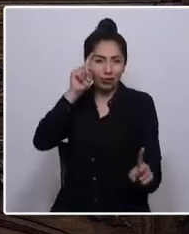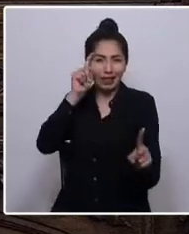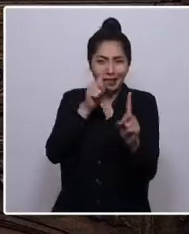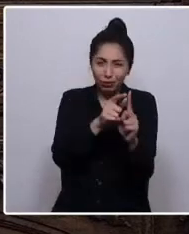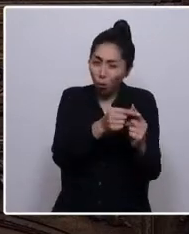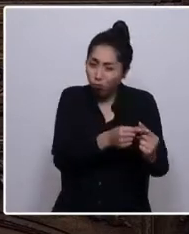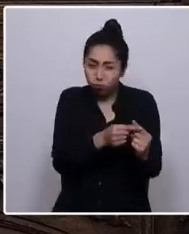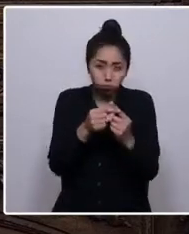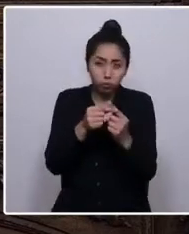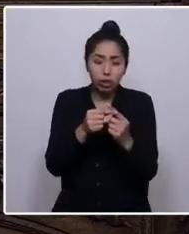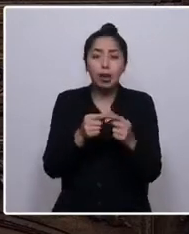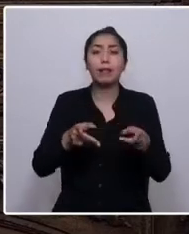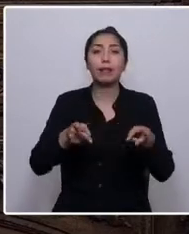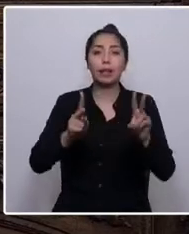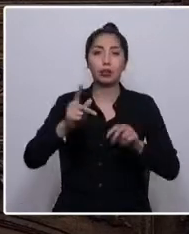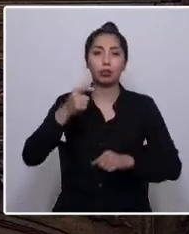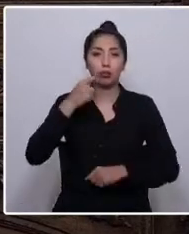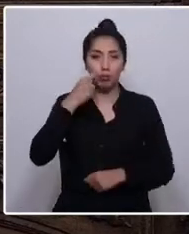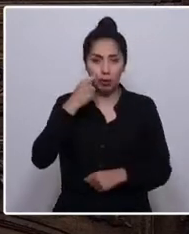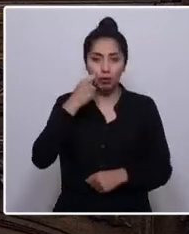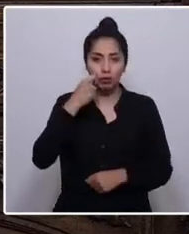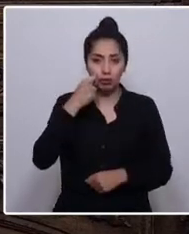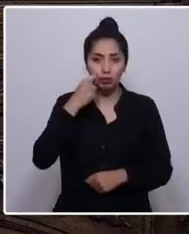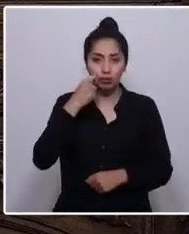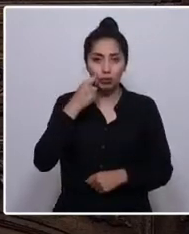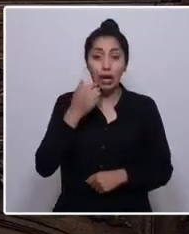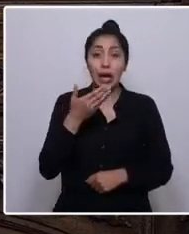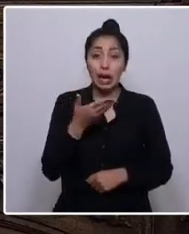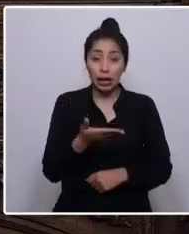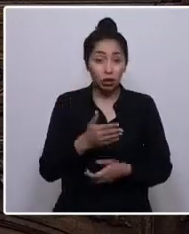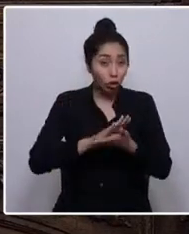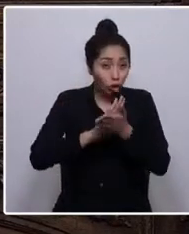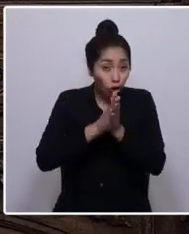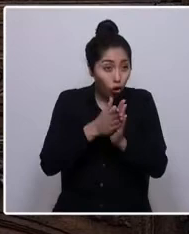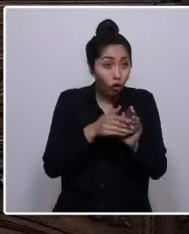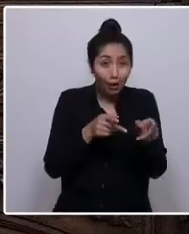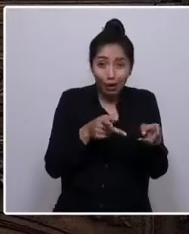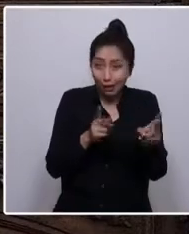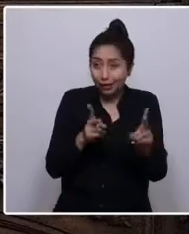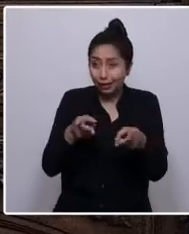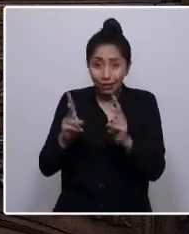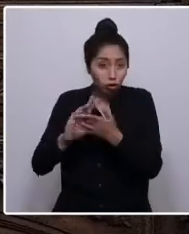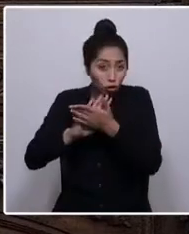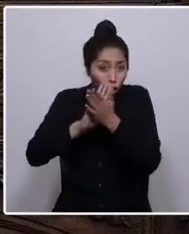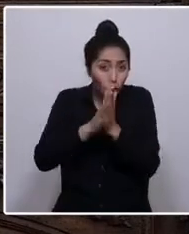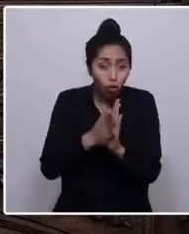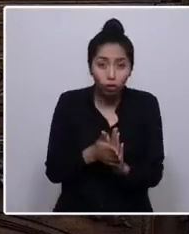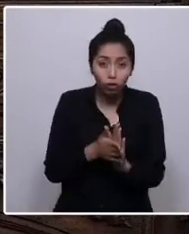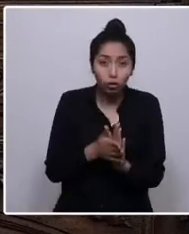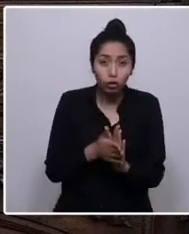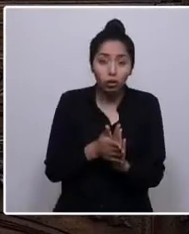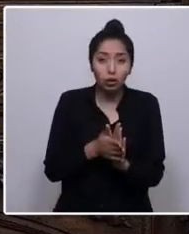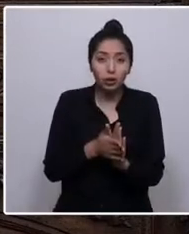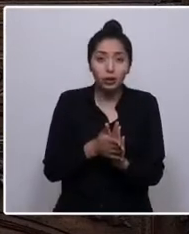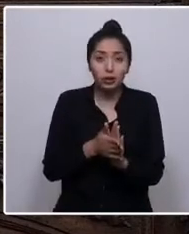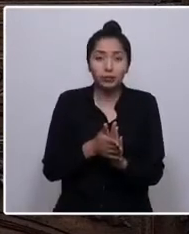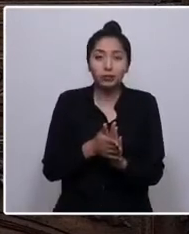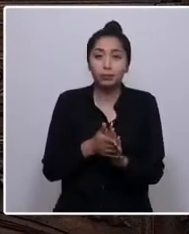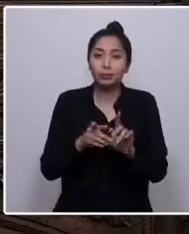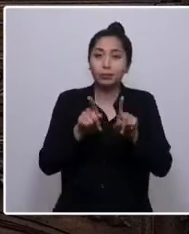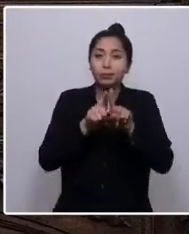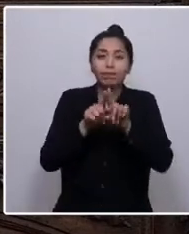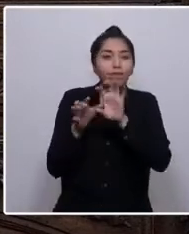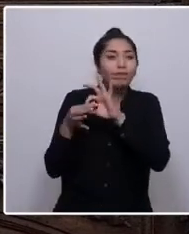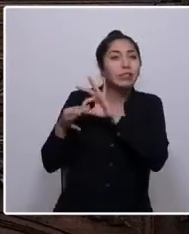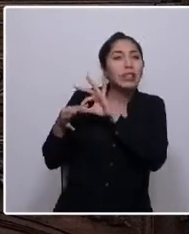humanos. presentamos todos ellos como una unidad